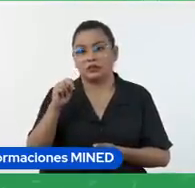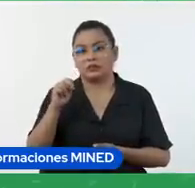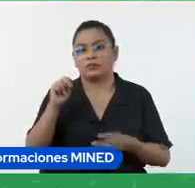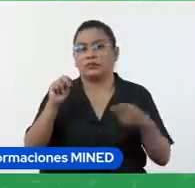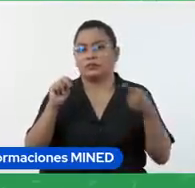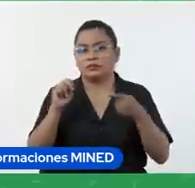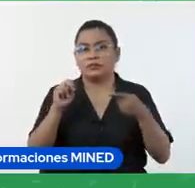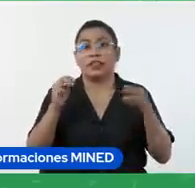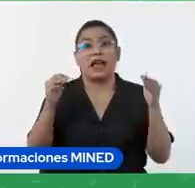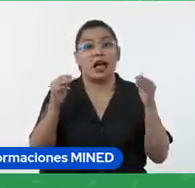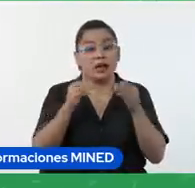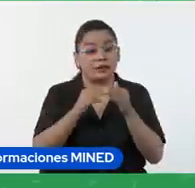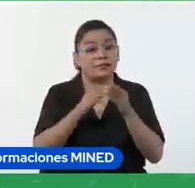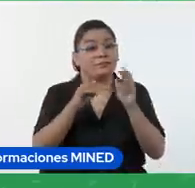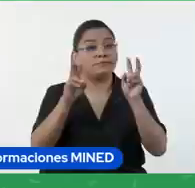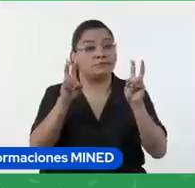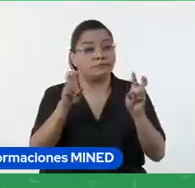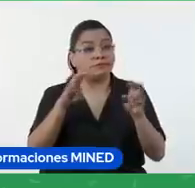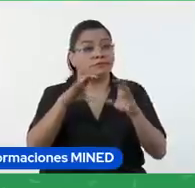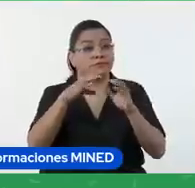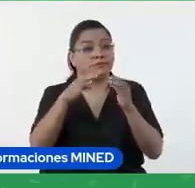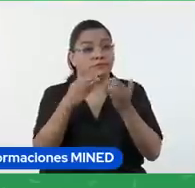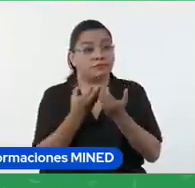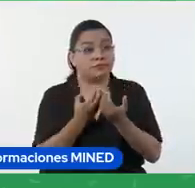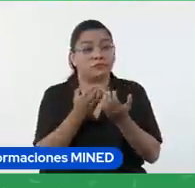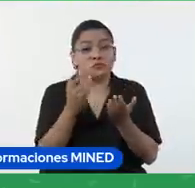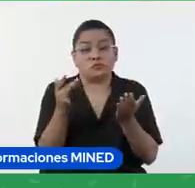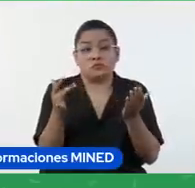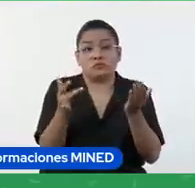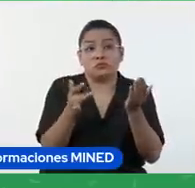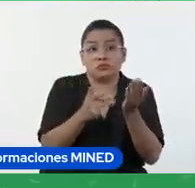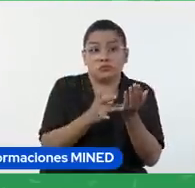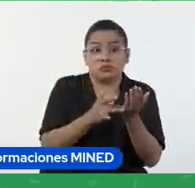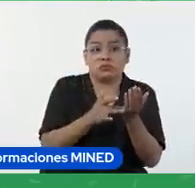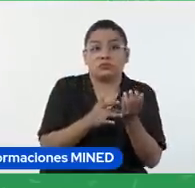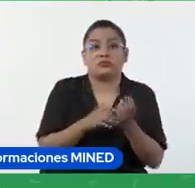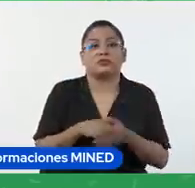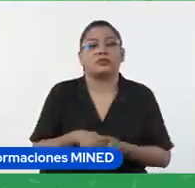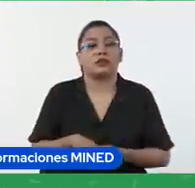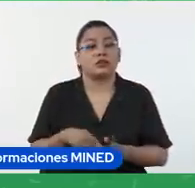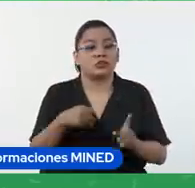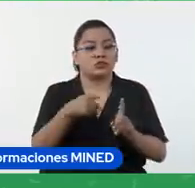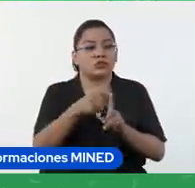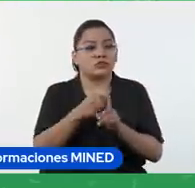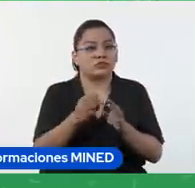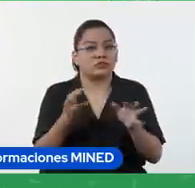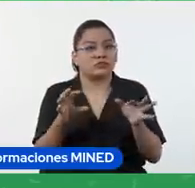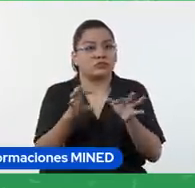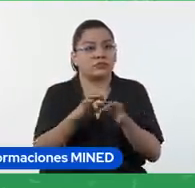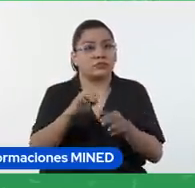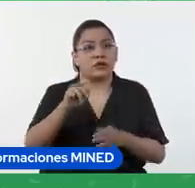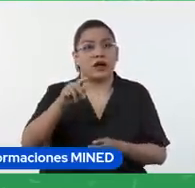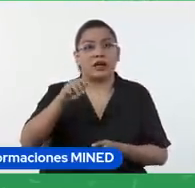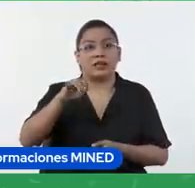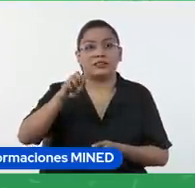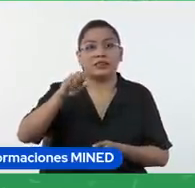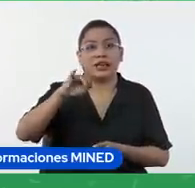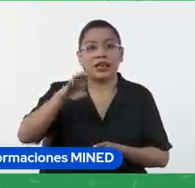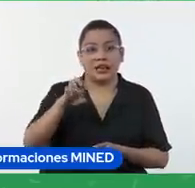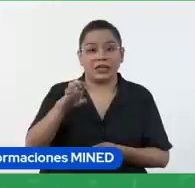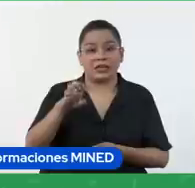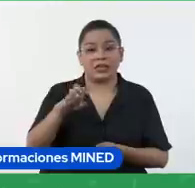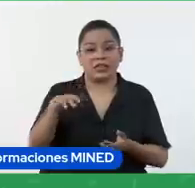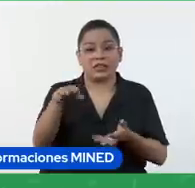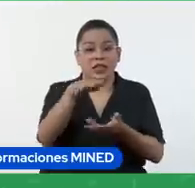fotografía habla del paisaje verdad nuestro objetivo tenía relación con el paisaje natural